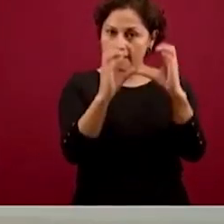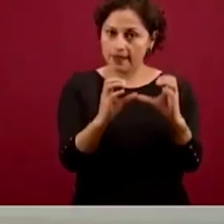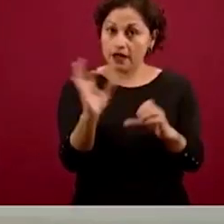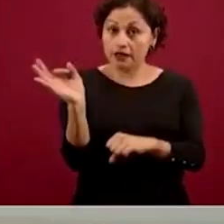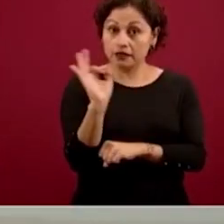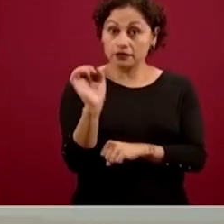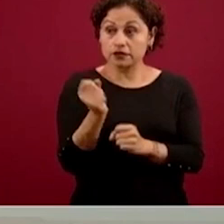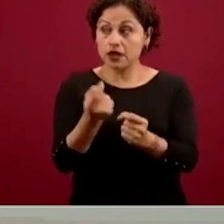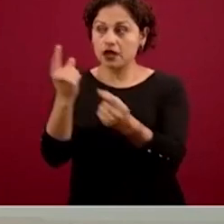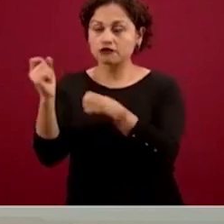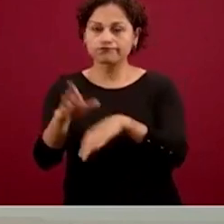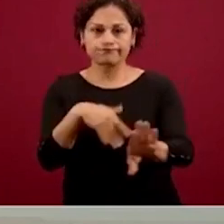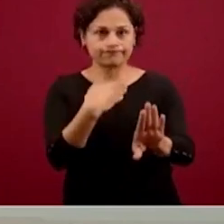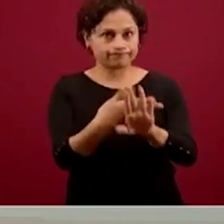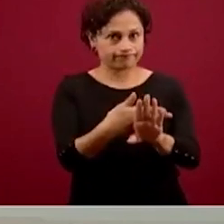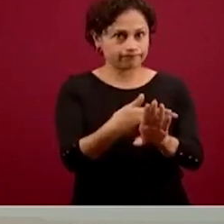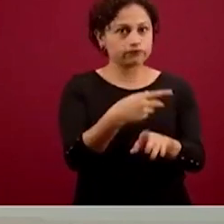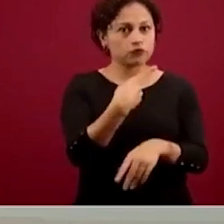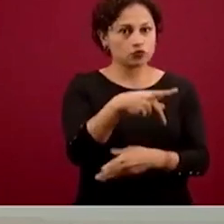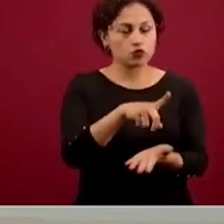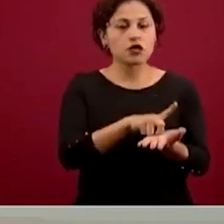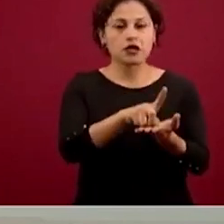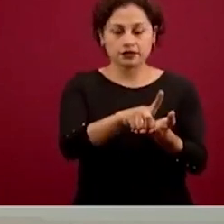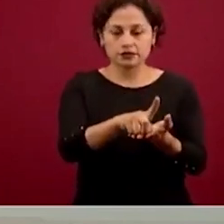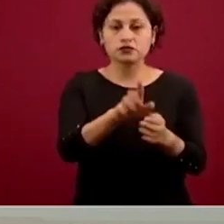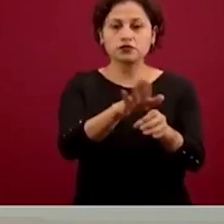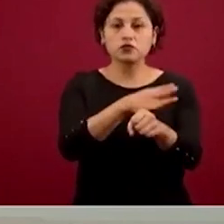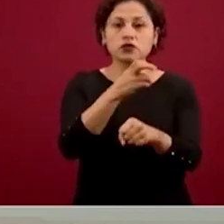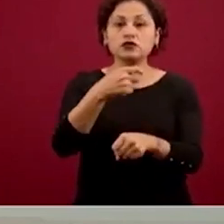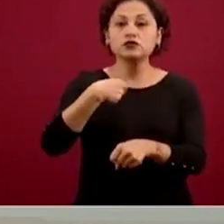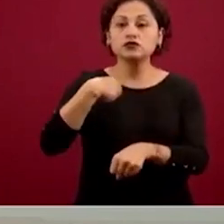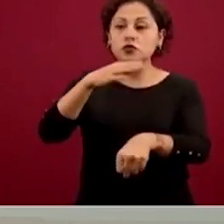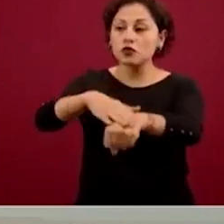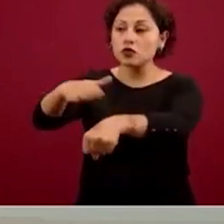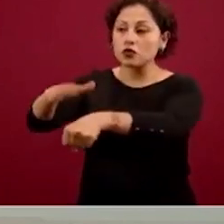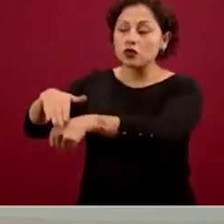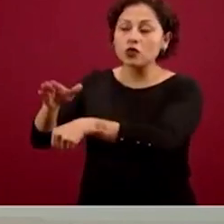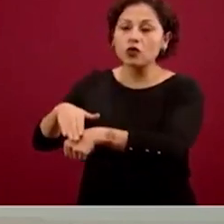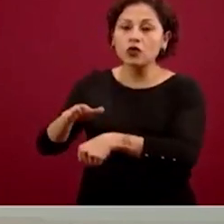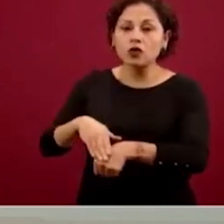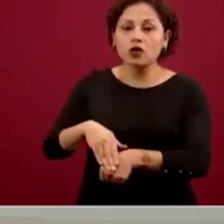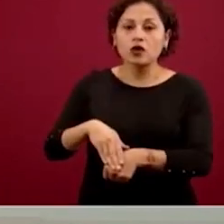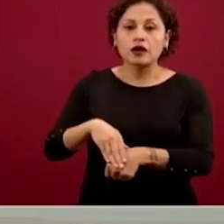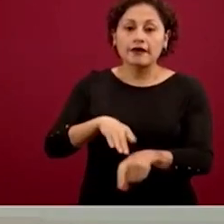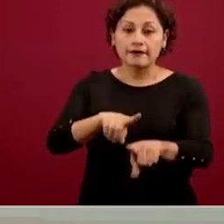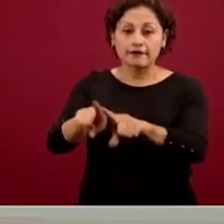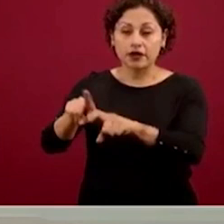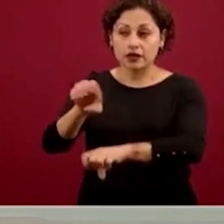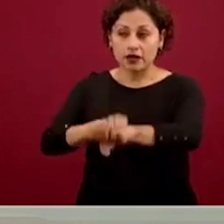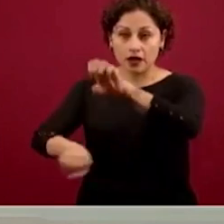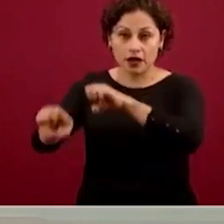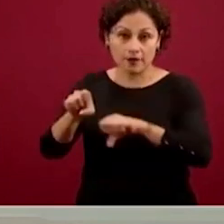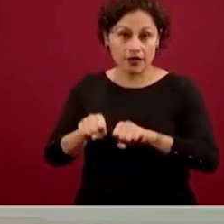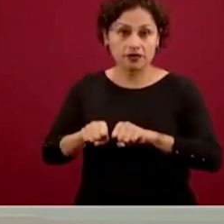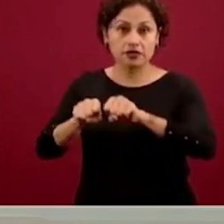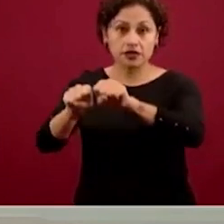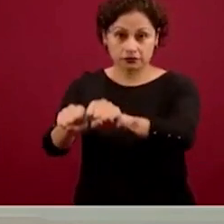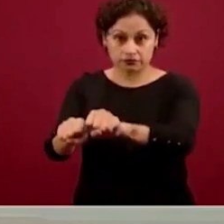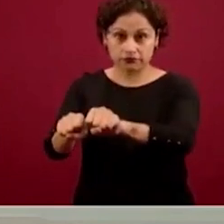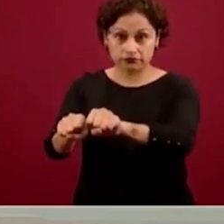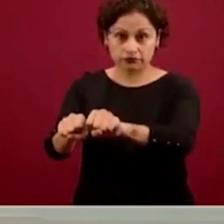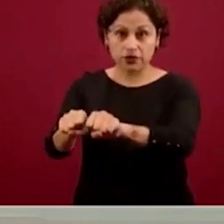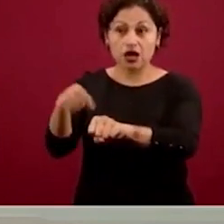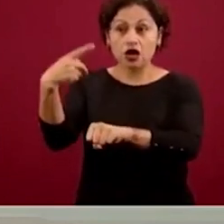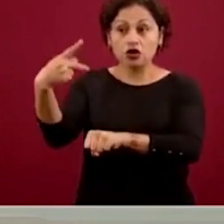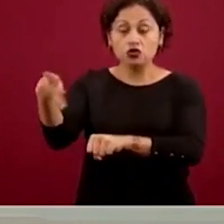y a estas cadenas de supermercados a que por favor capaciten a su personal